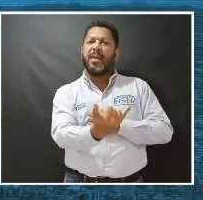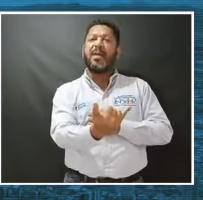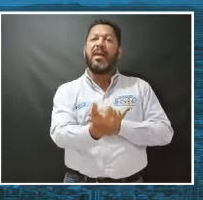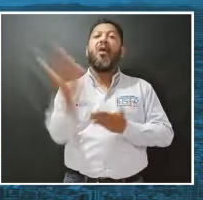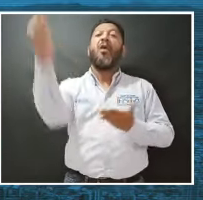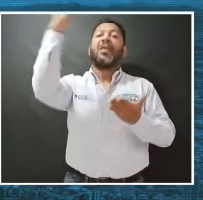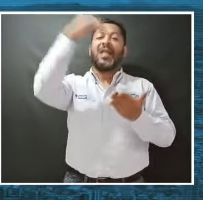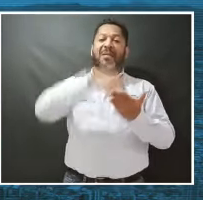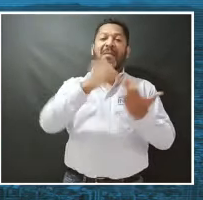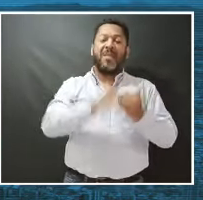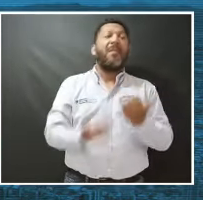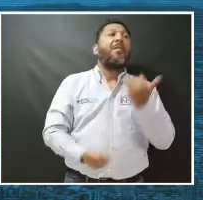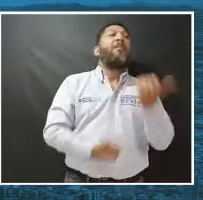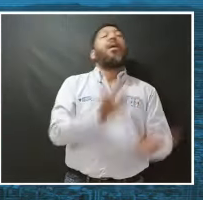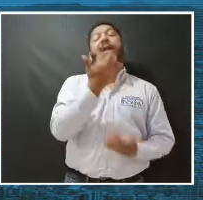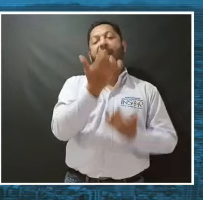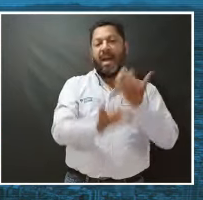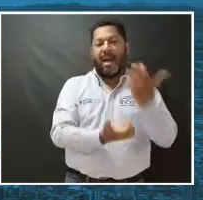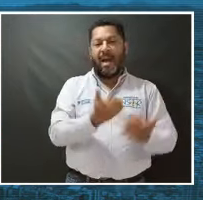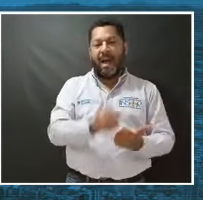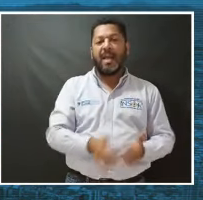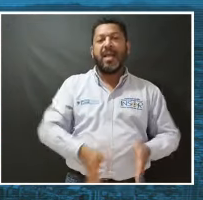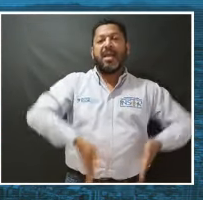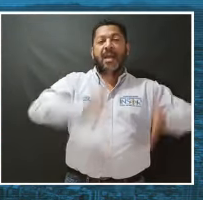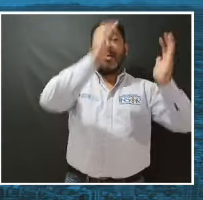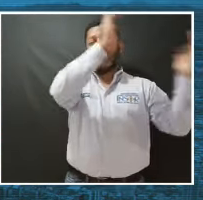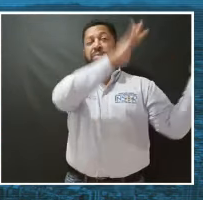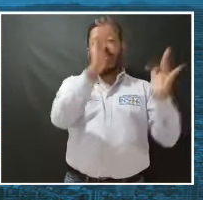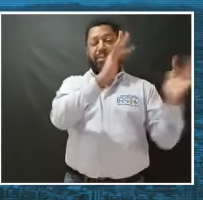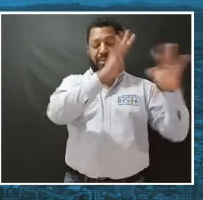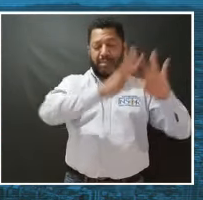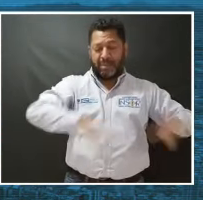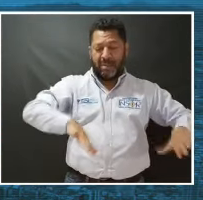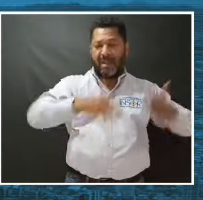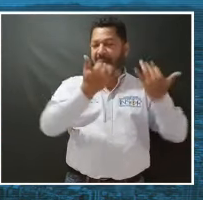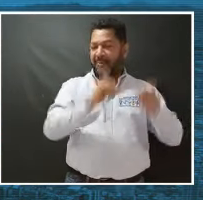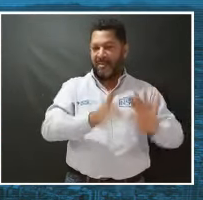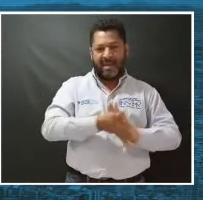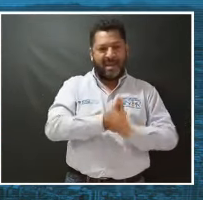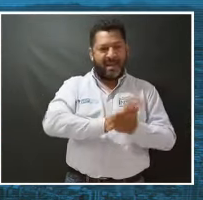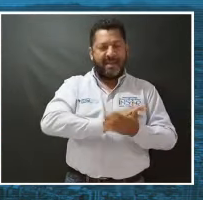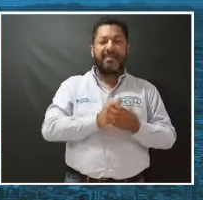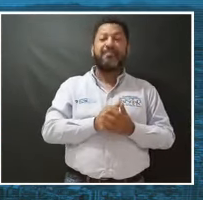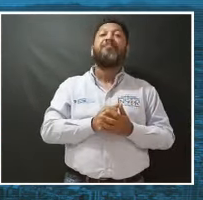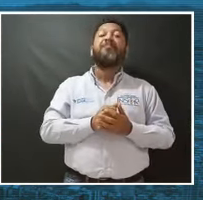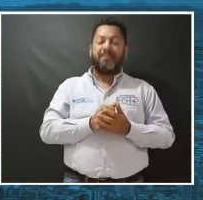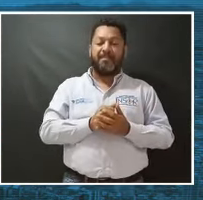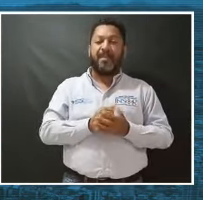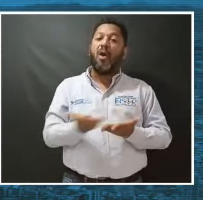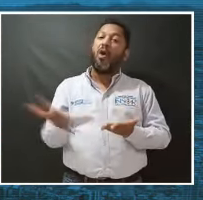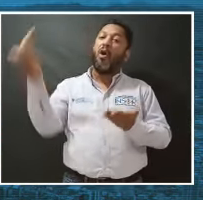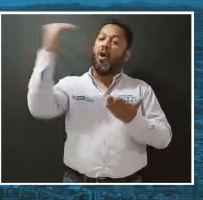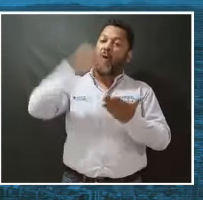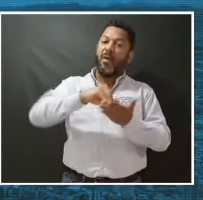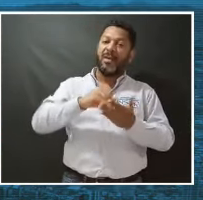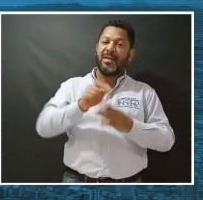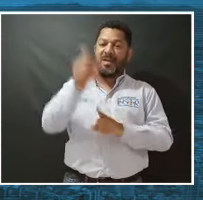83, nuevamente se produce un incendio y el edificio queda destruido. Para que finalmente ya,